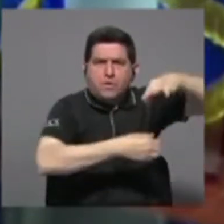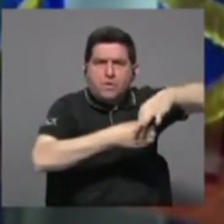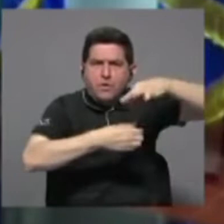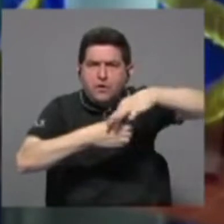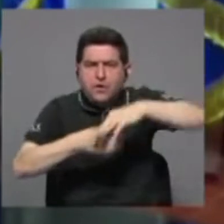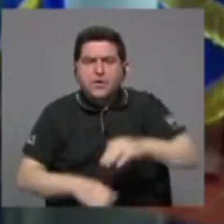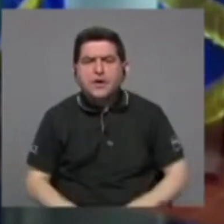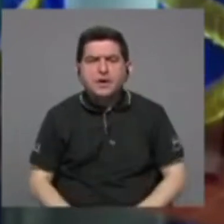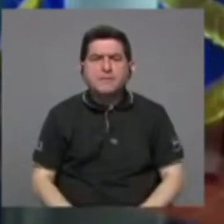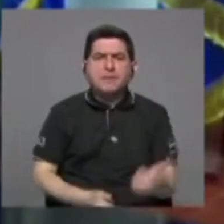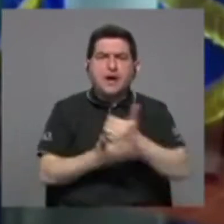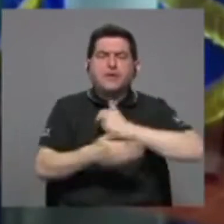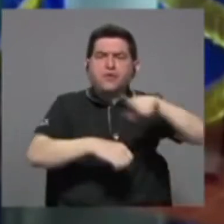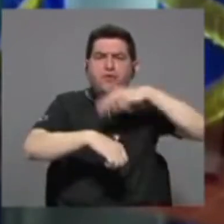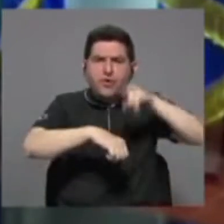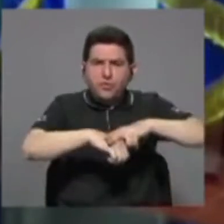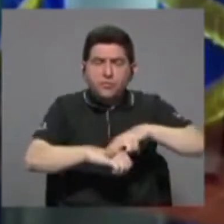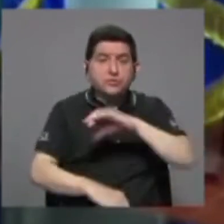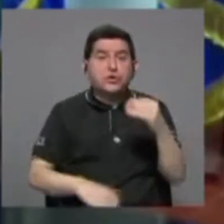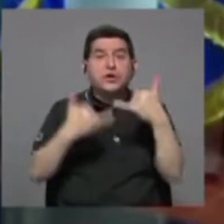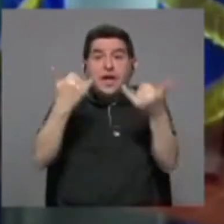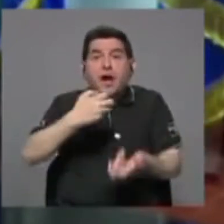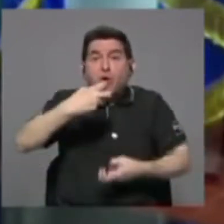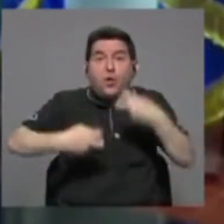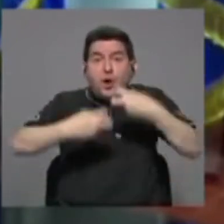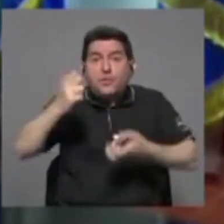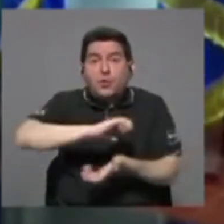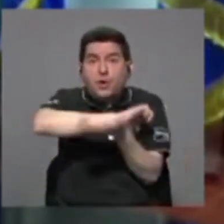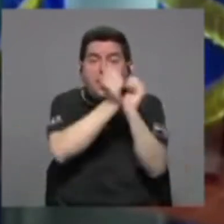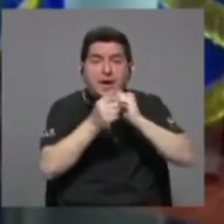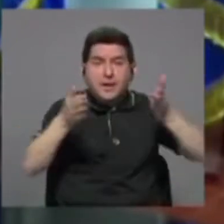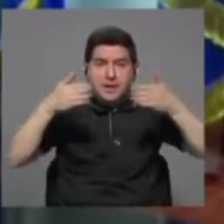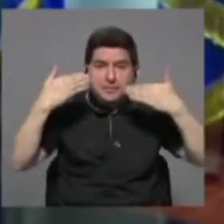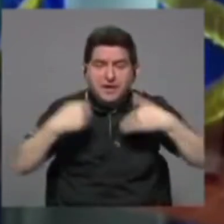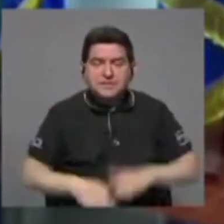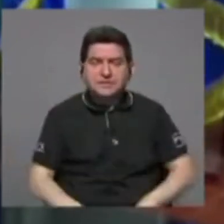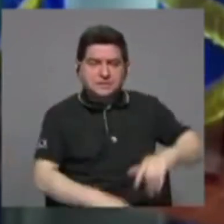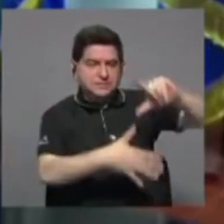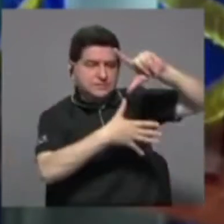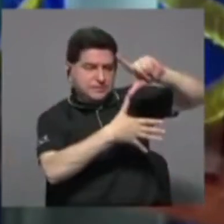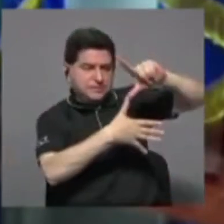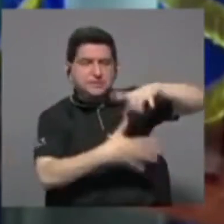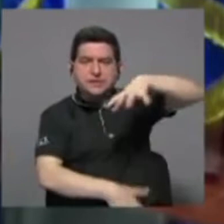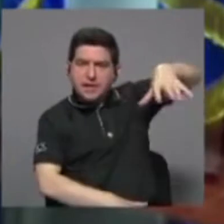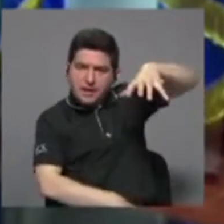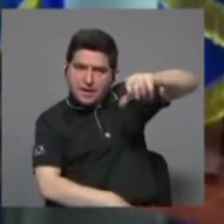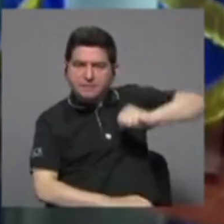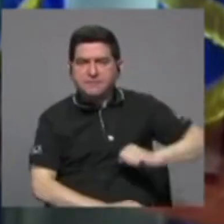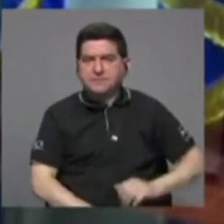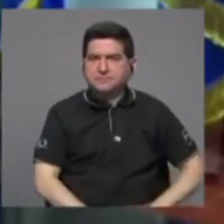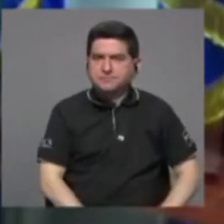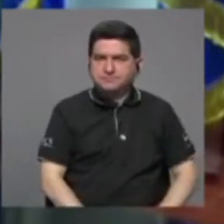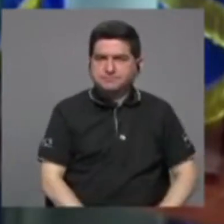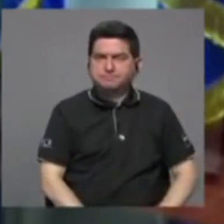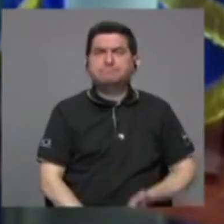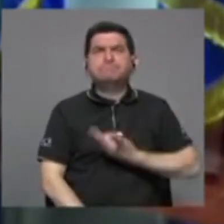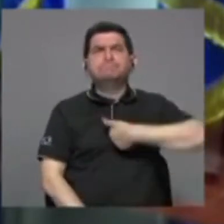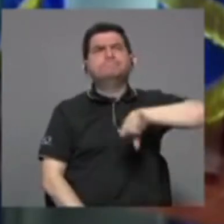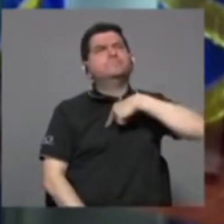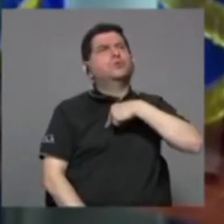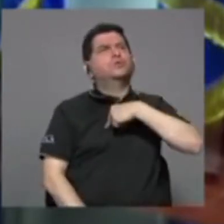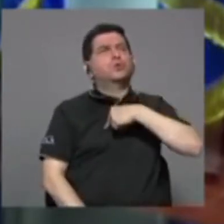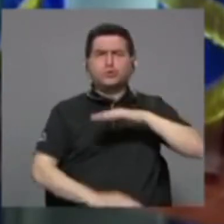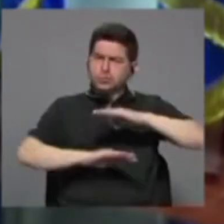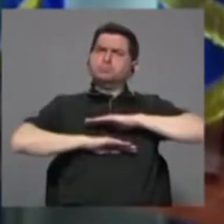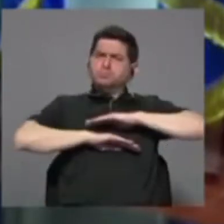naturales y hoy en día problemas de cambio climático en América Latina y el Caribe. Sentimos muy